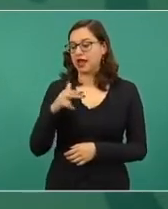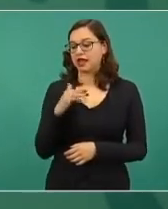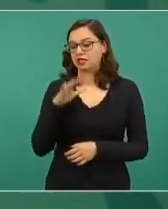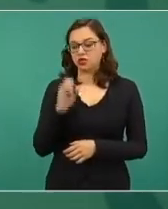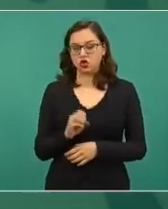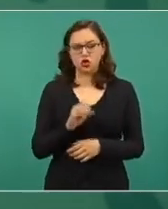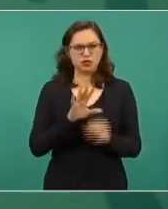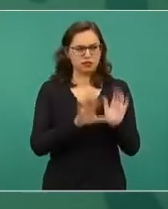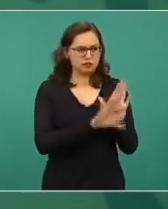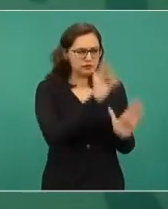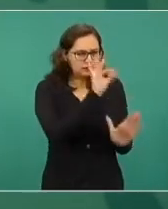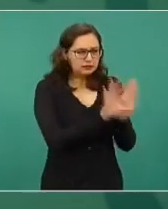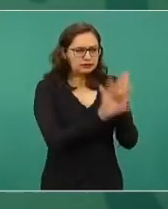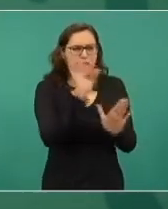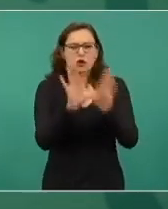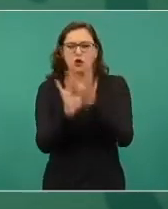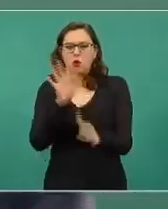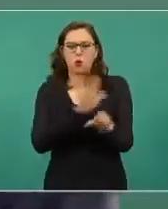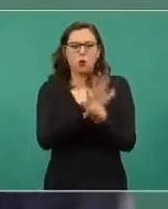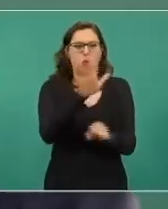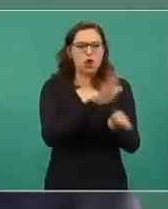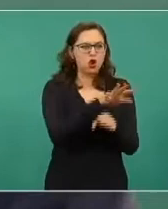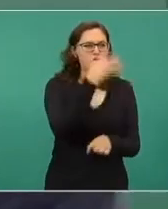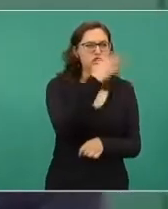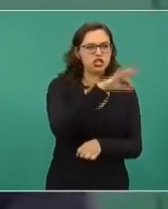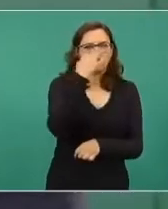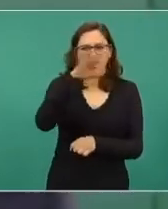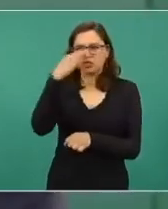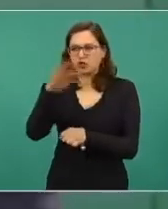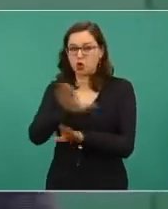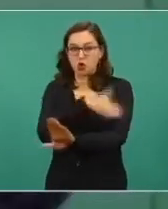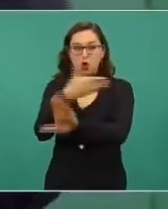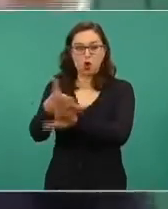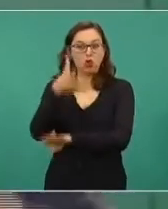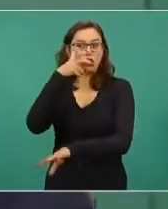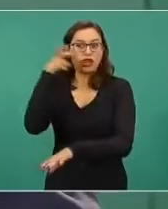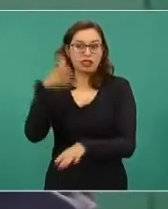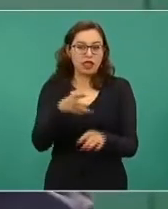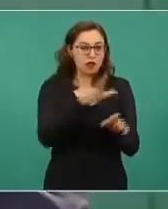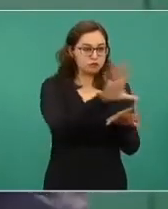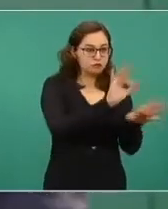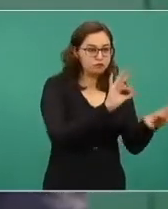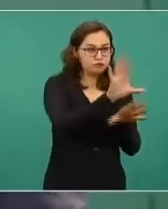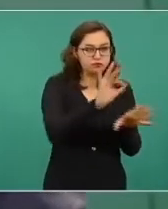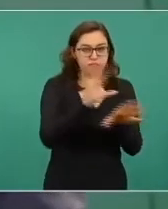al final dice que otro escritor